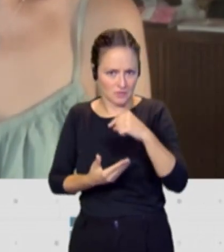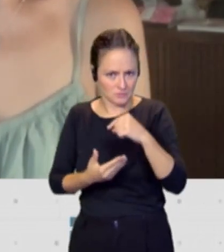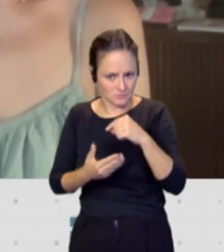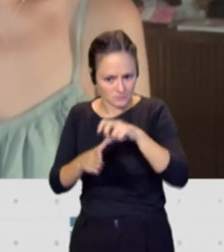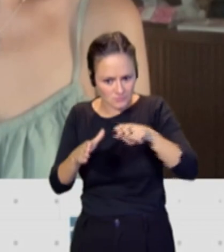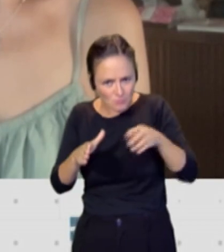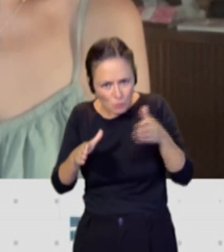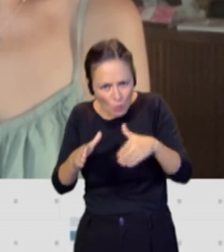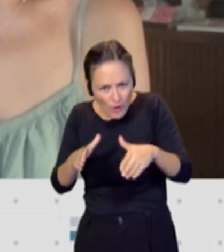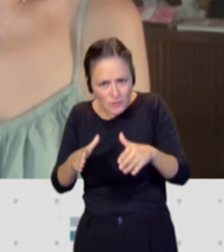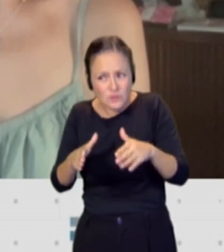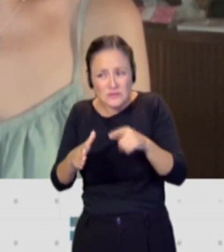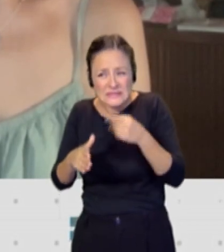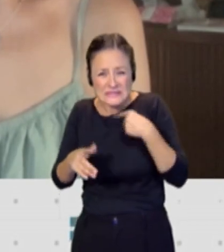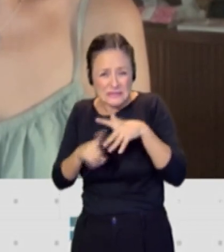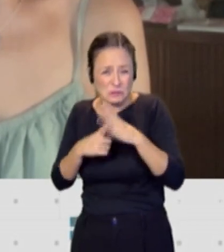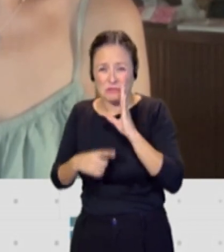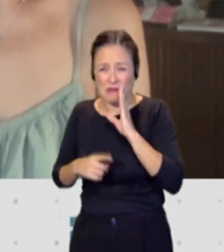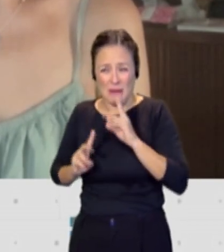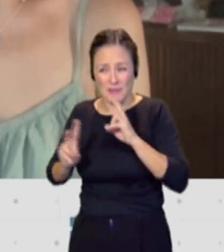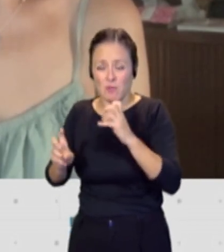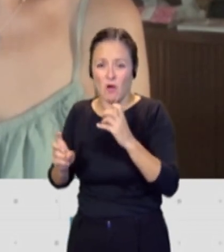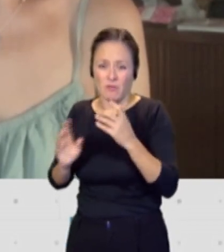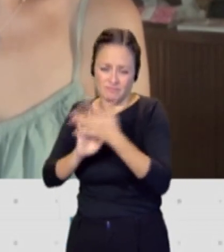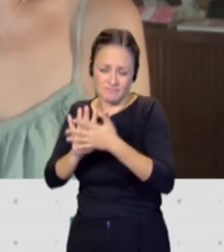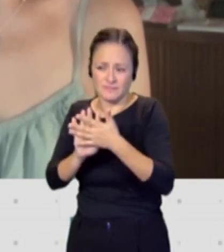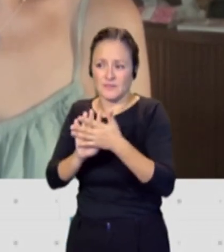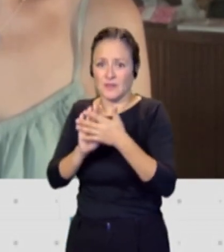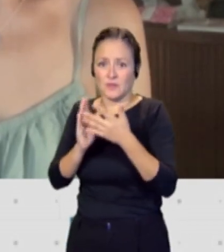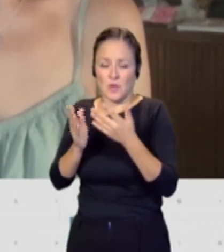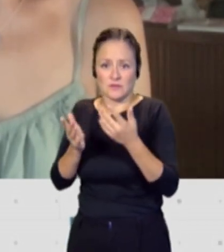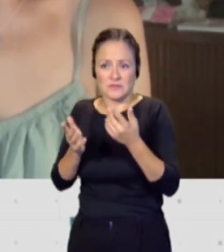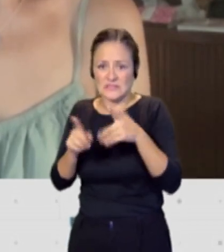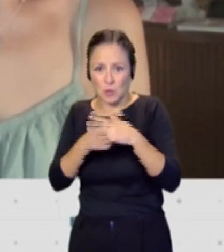otra situación de las que hablábamos al principio. ¿Se vuelve a repetir esta imagen?